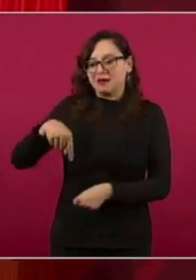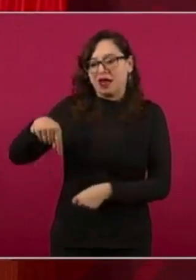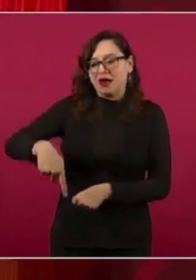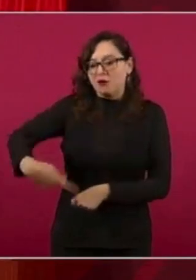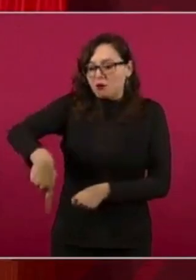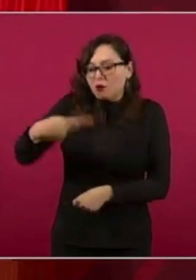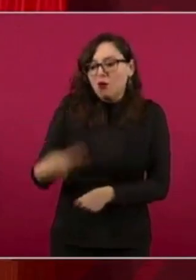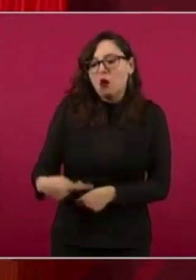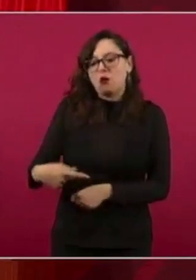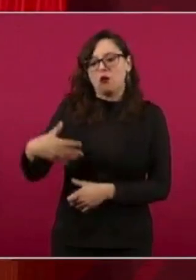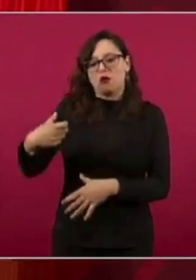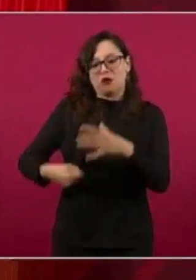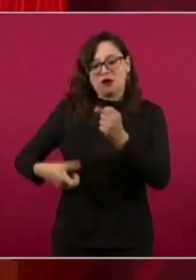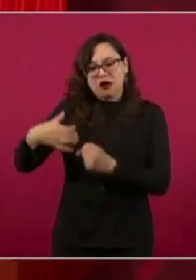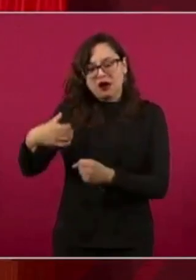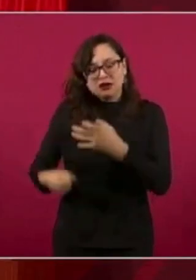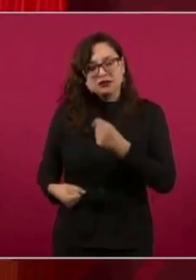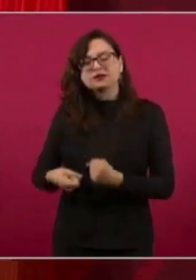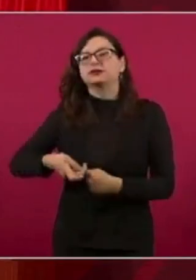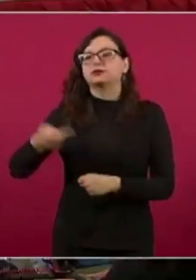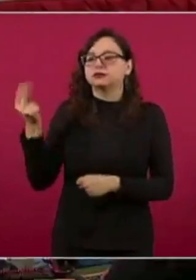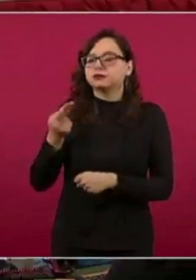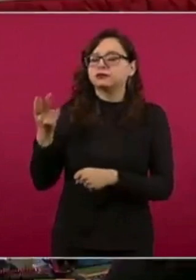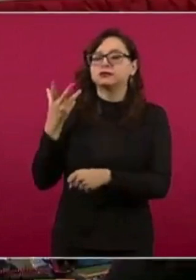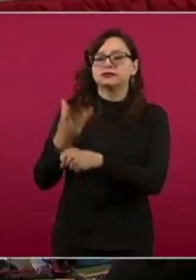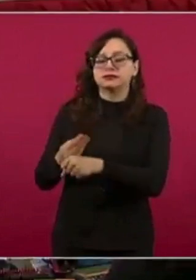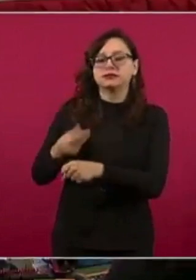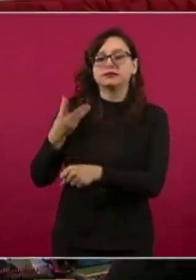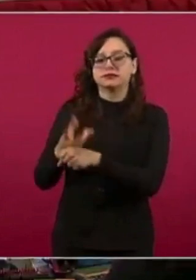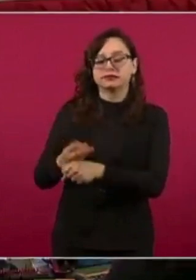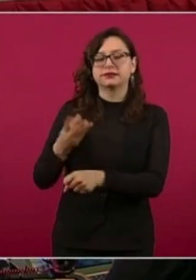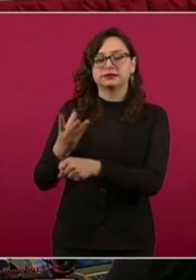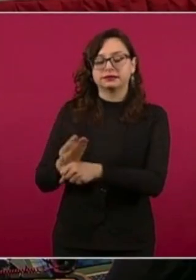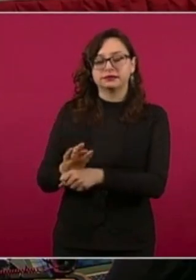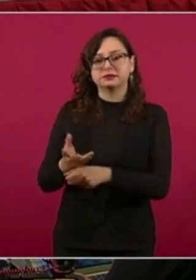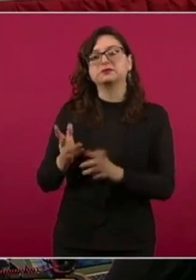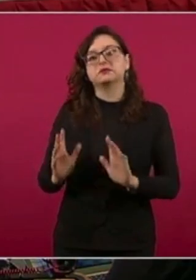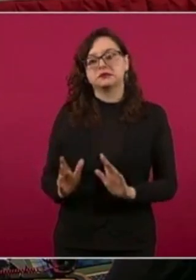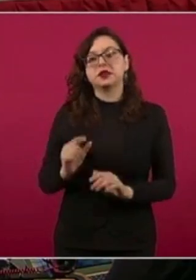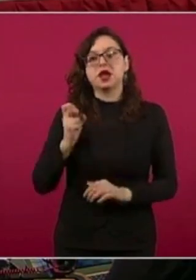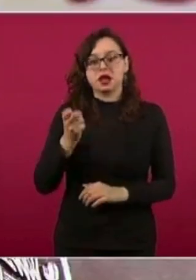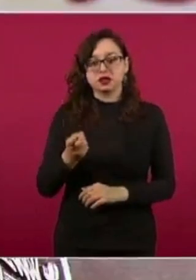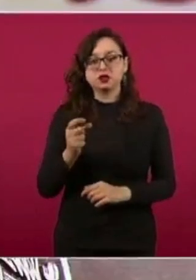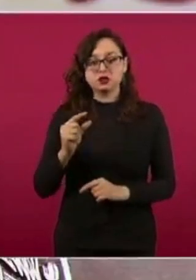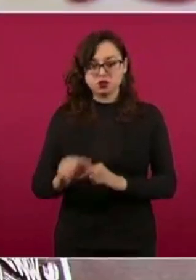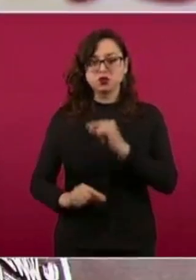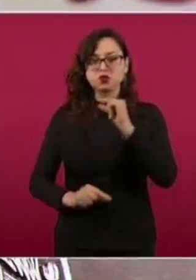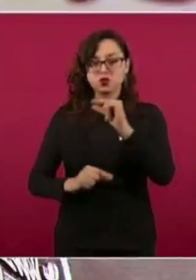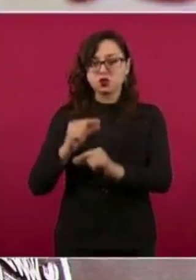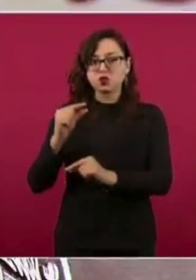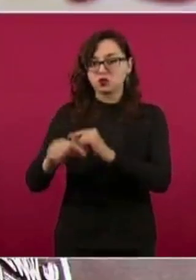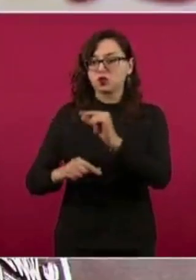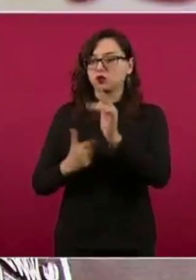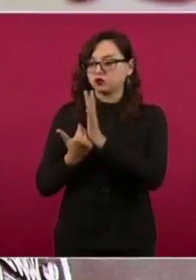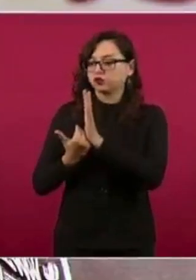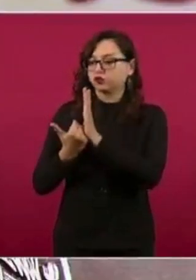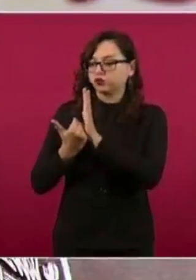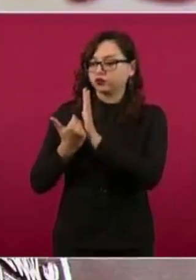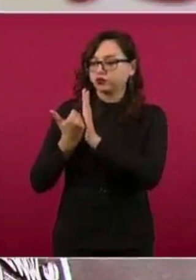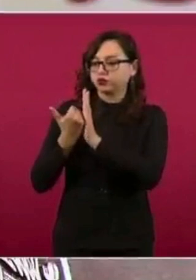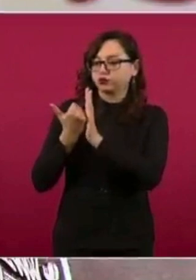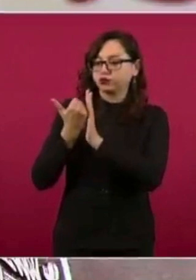litros en este año a productores de leche y hemos podido incrementar de manera muy destacada